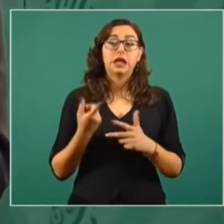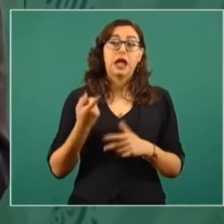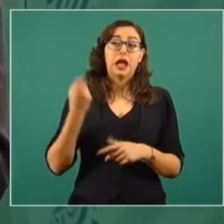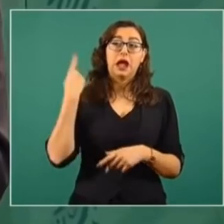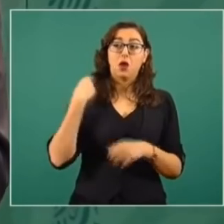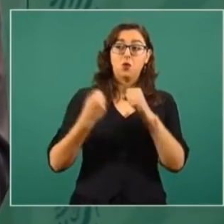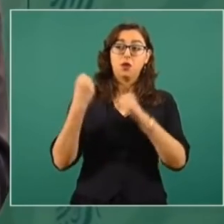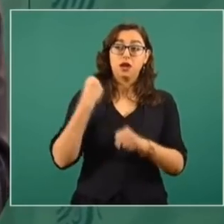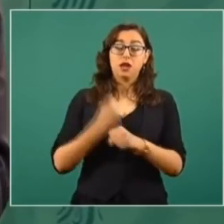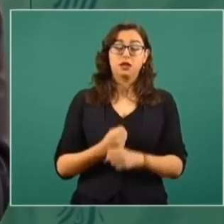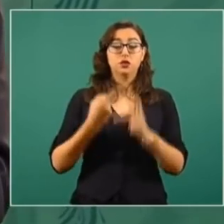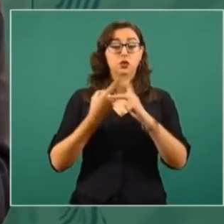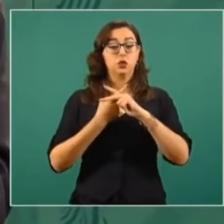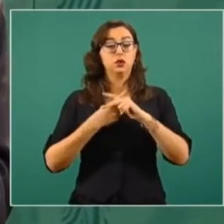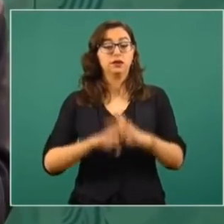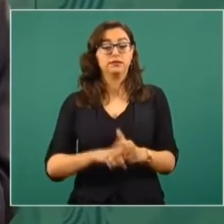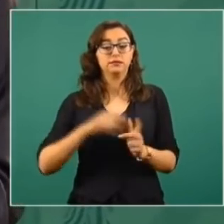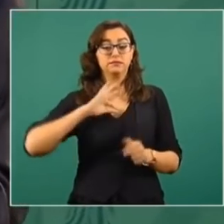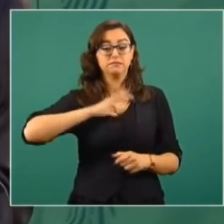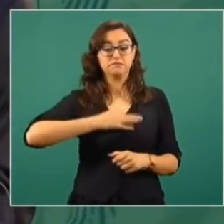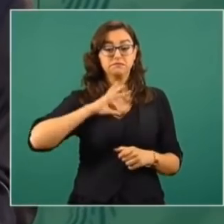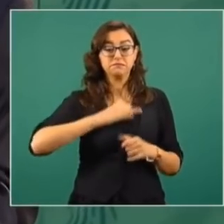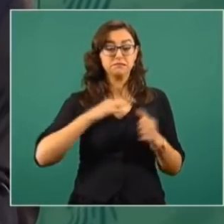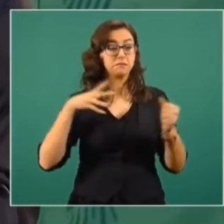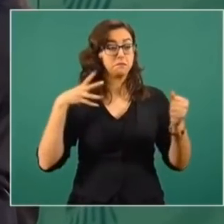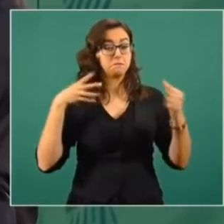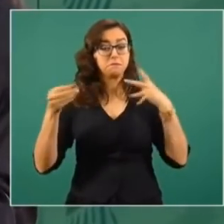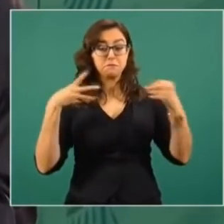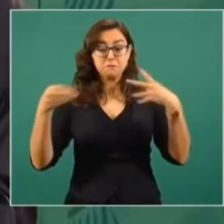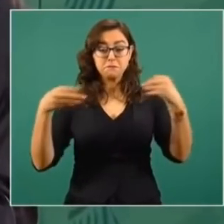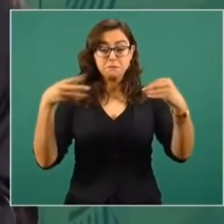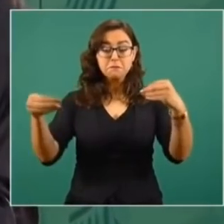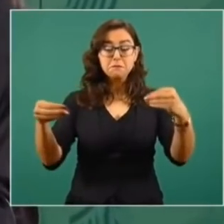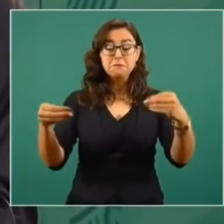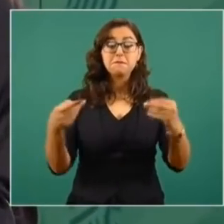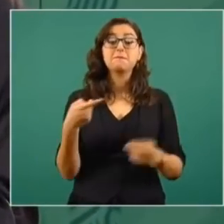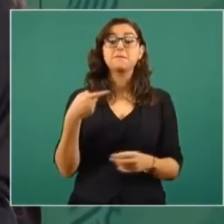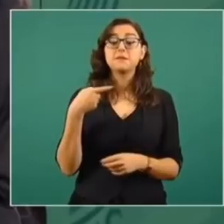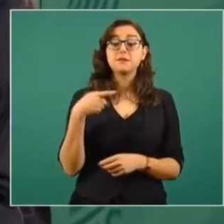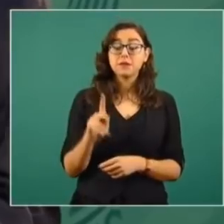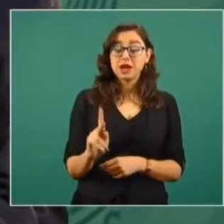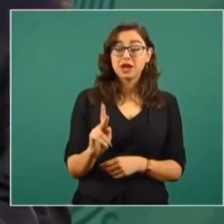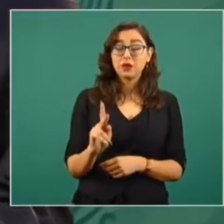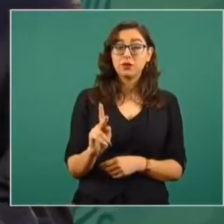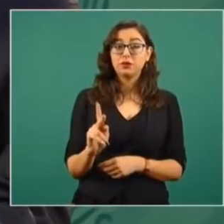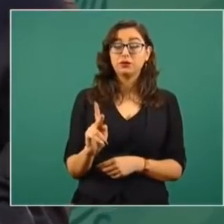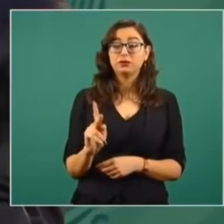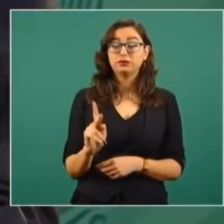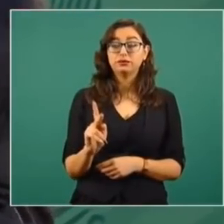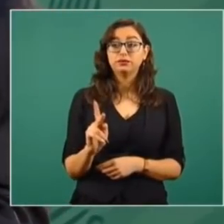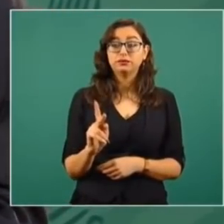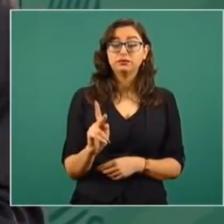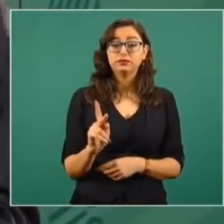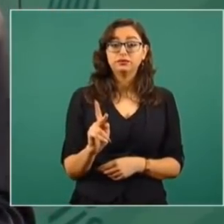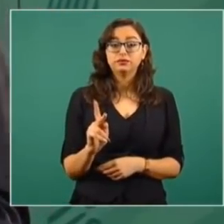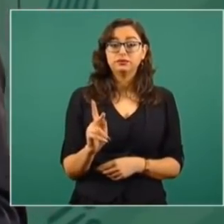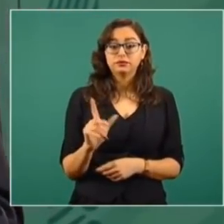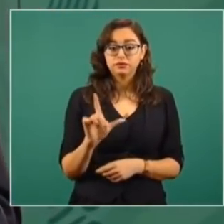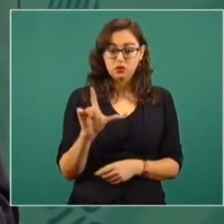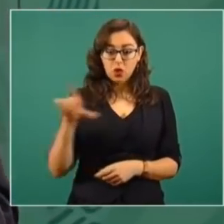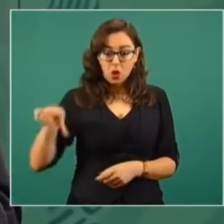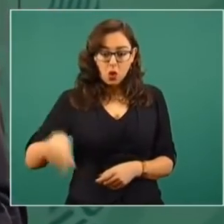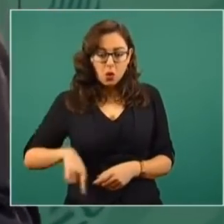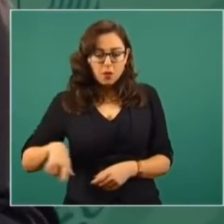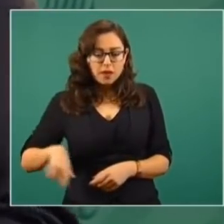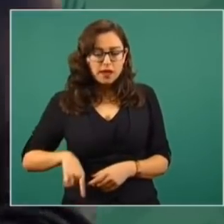se logró, y esto tiene que ver más que por el gobierno,